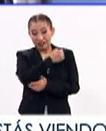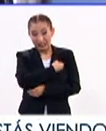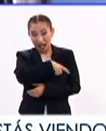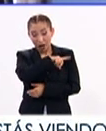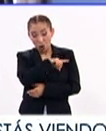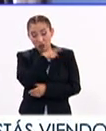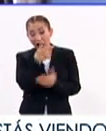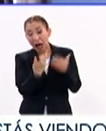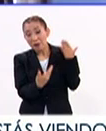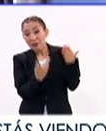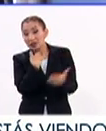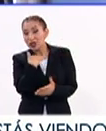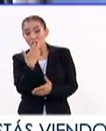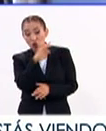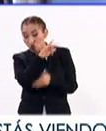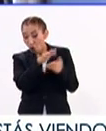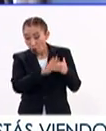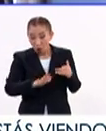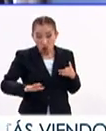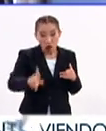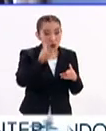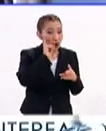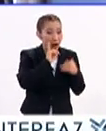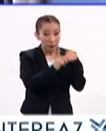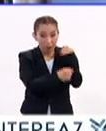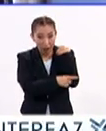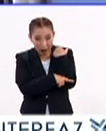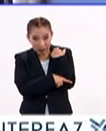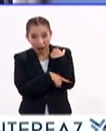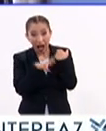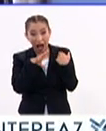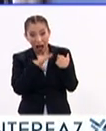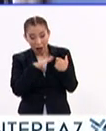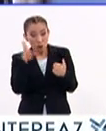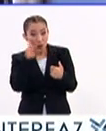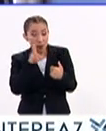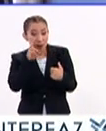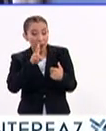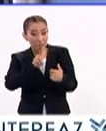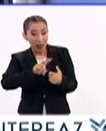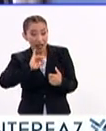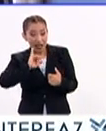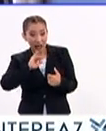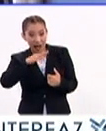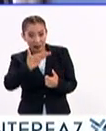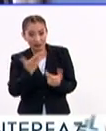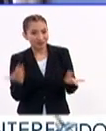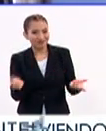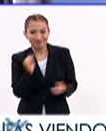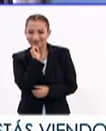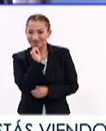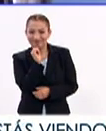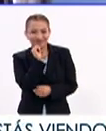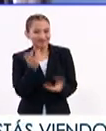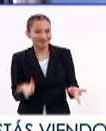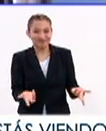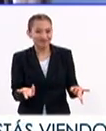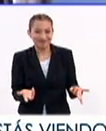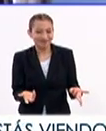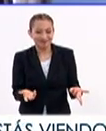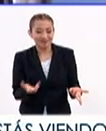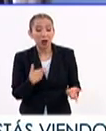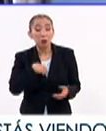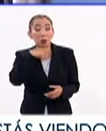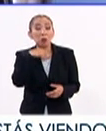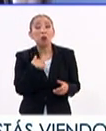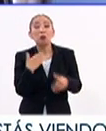en ocasiones no a todas las pacientes se les oferra la prueba de infección de VIH. Y